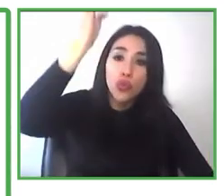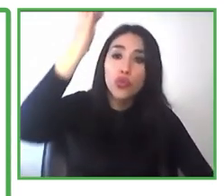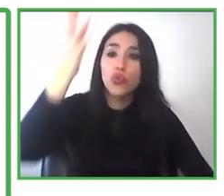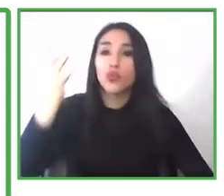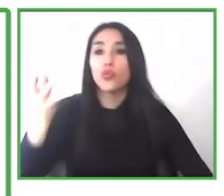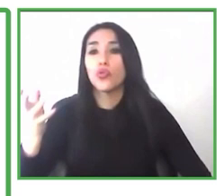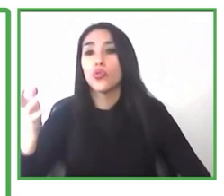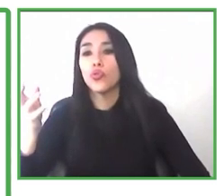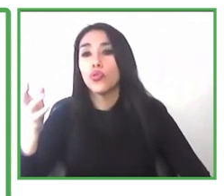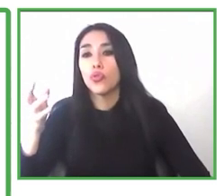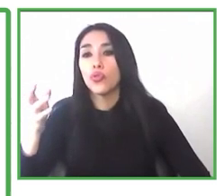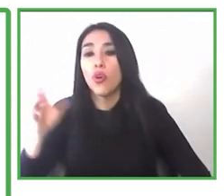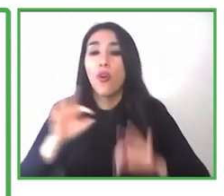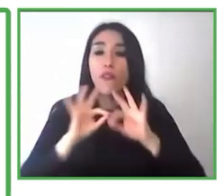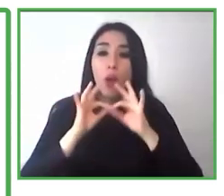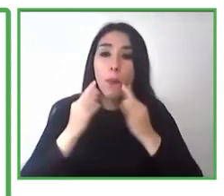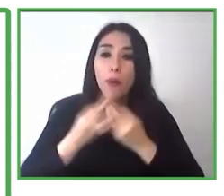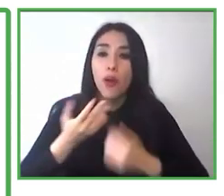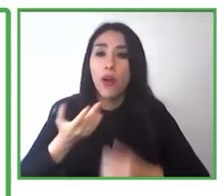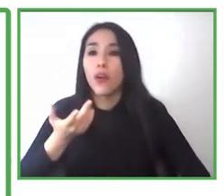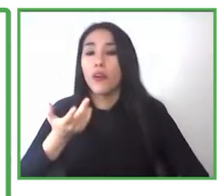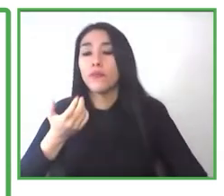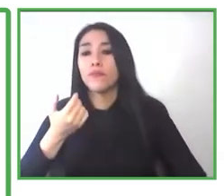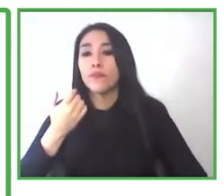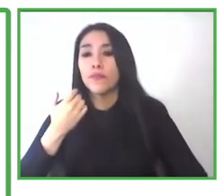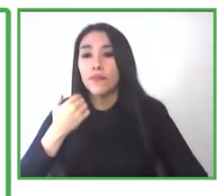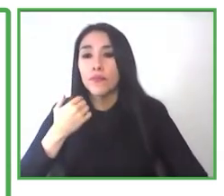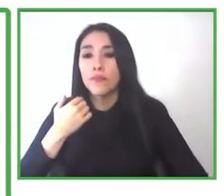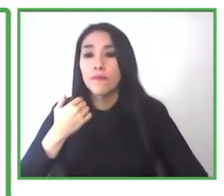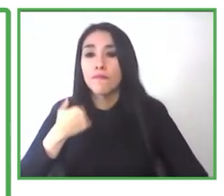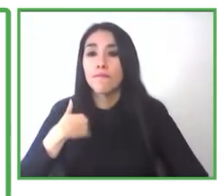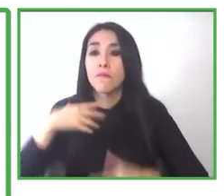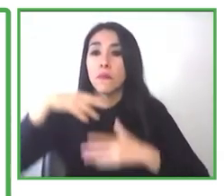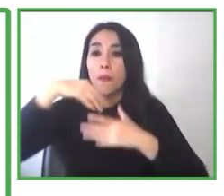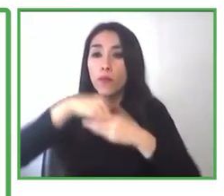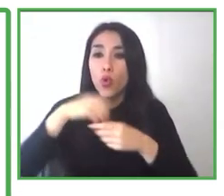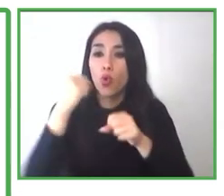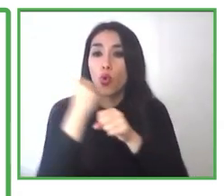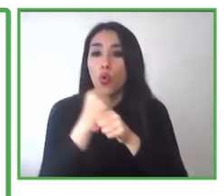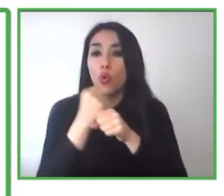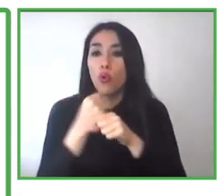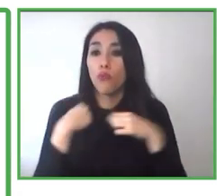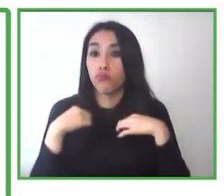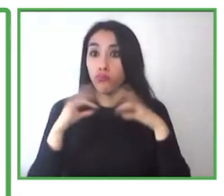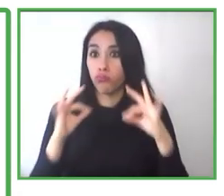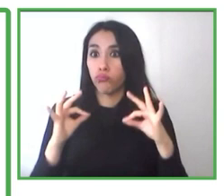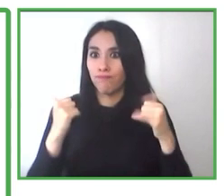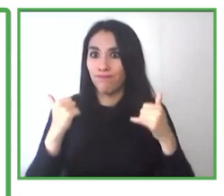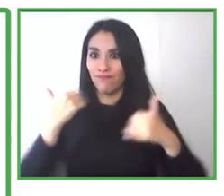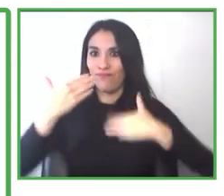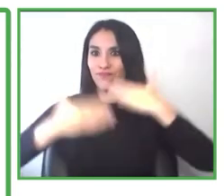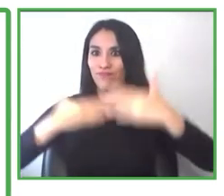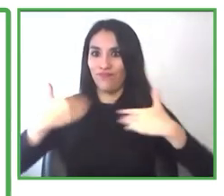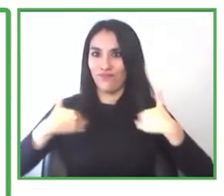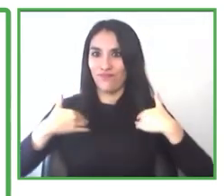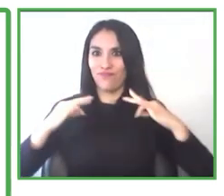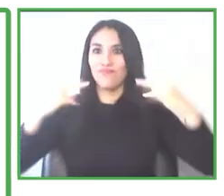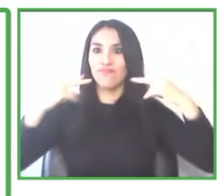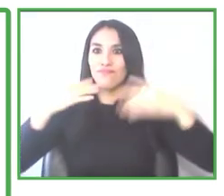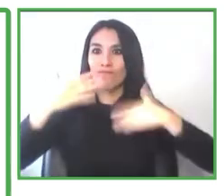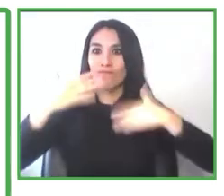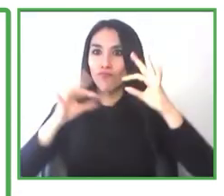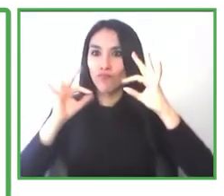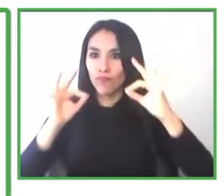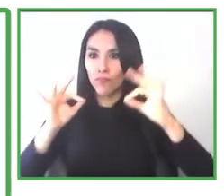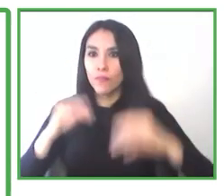contratación en el puesto de trabajo. Y por último, una vez que se puede concretar esta contratación, nuestro trabajo nos finaliza ahí,